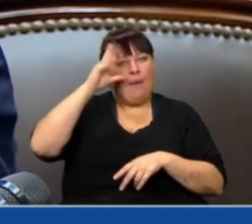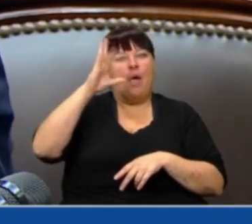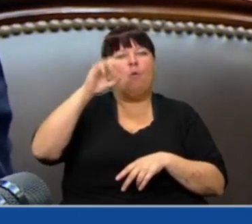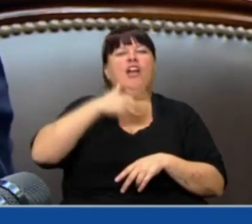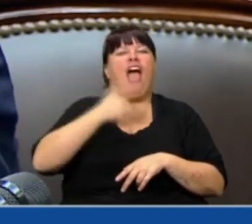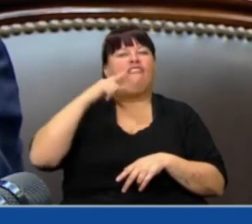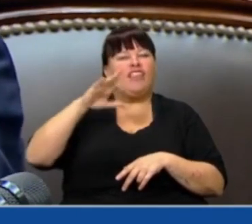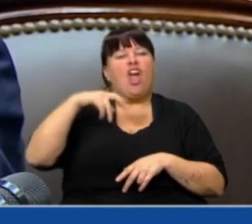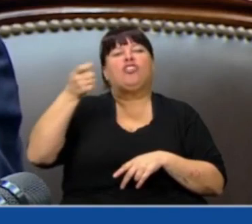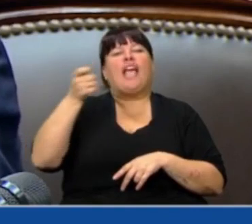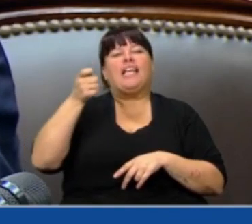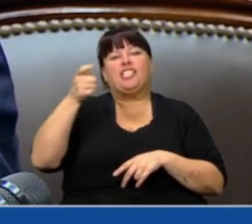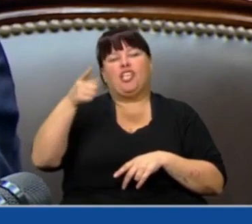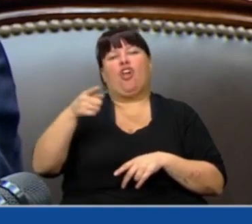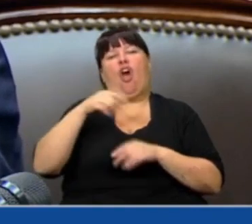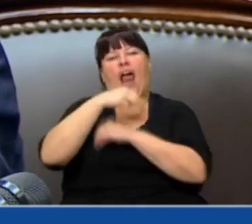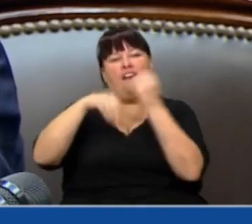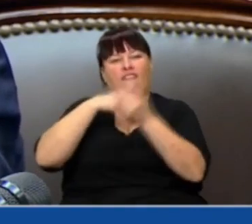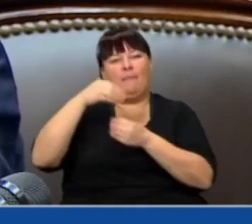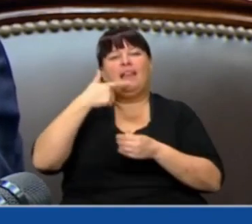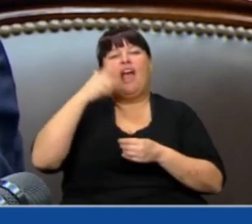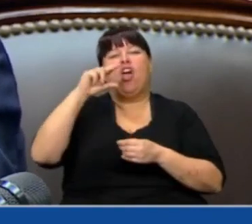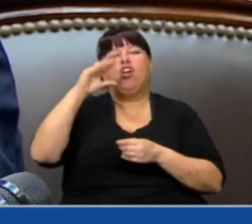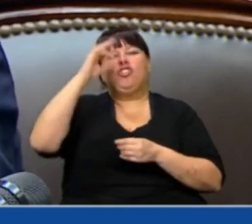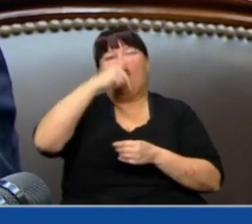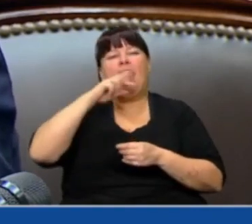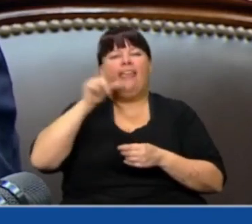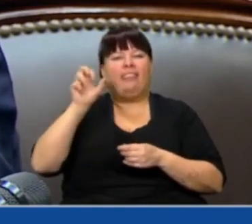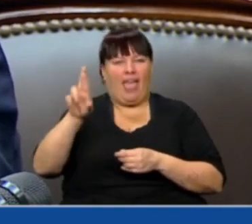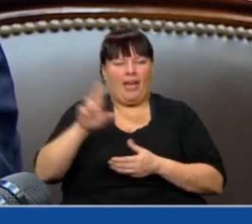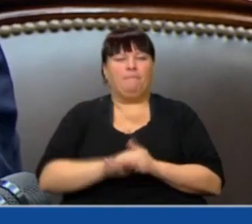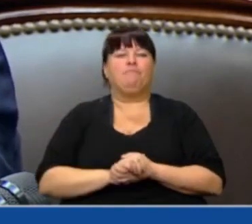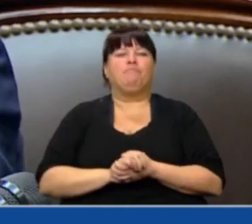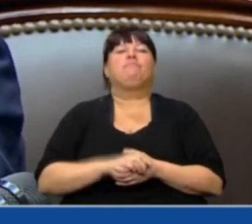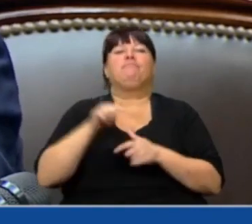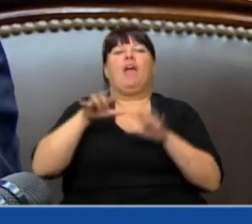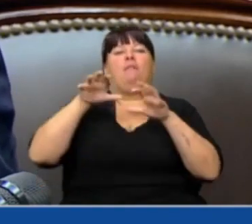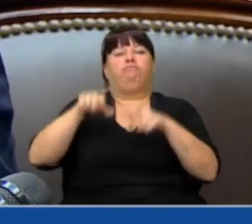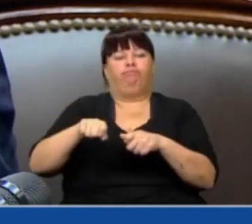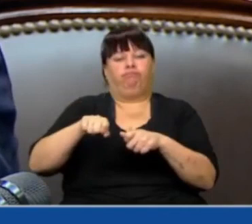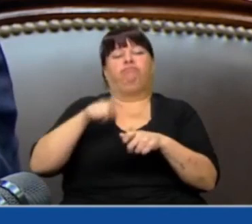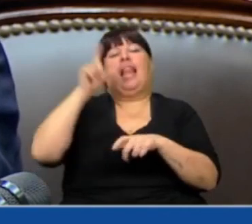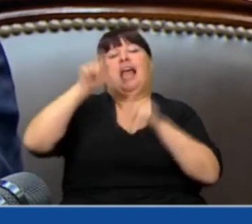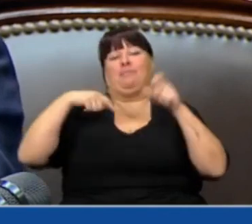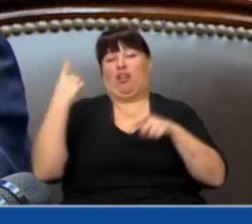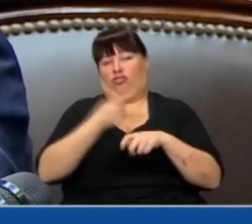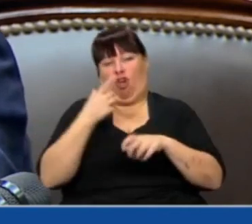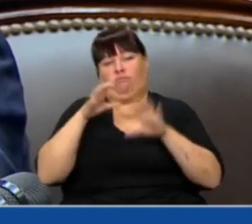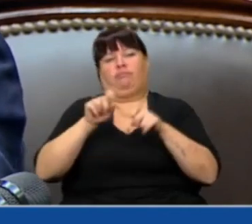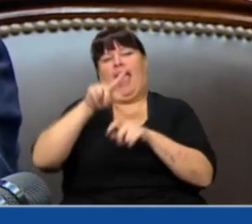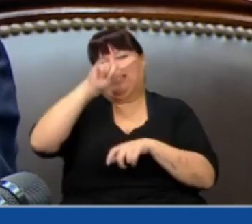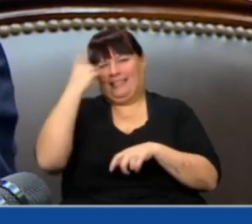el parricida de Sergio Schoenlender. Así estatizamos, o sea, los contribuyentes,